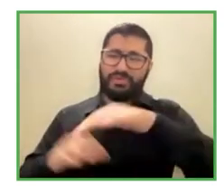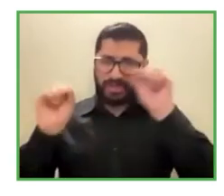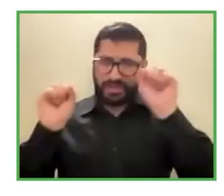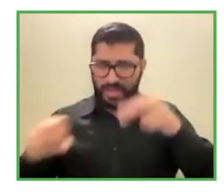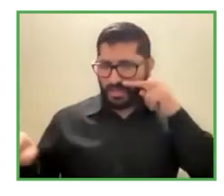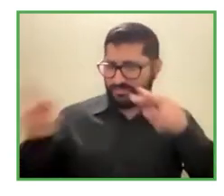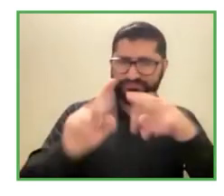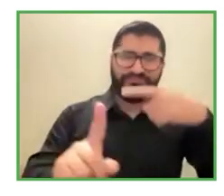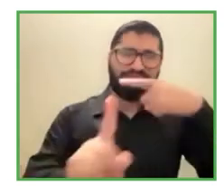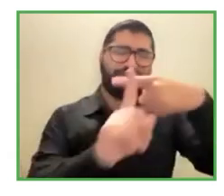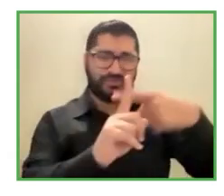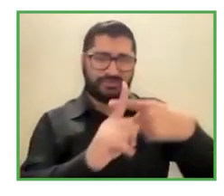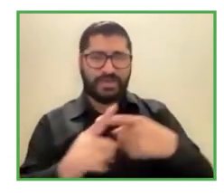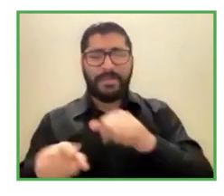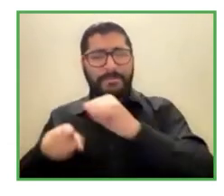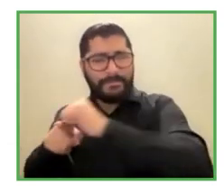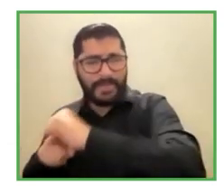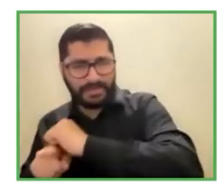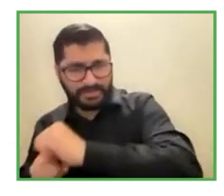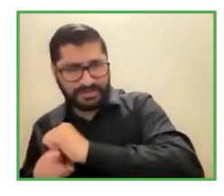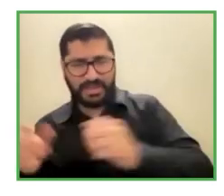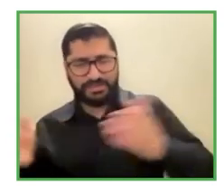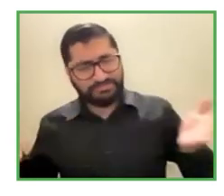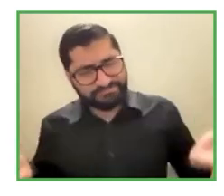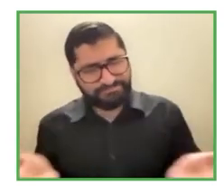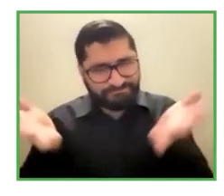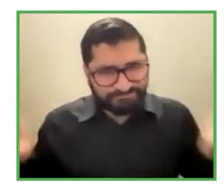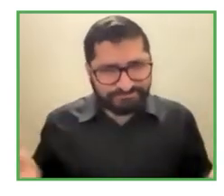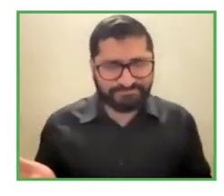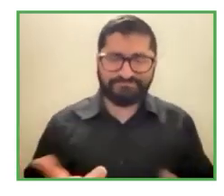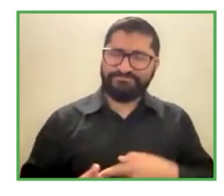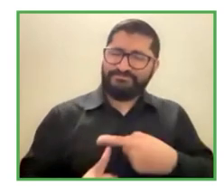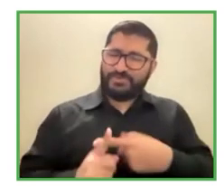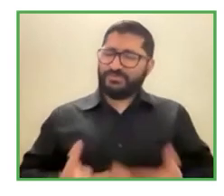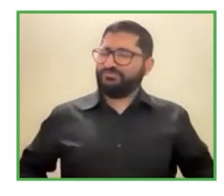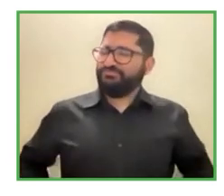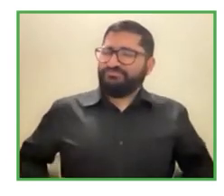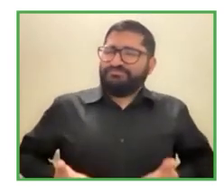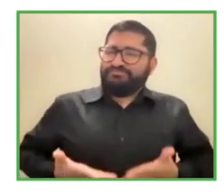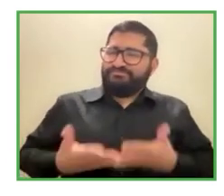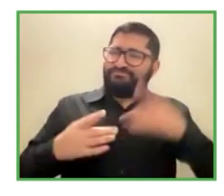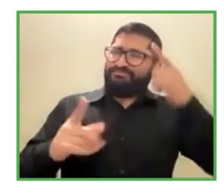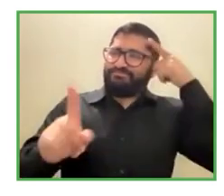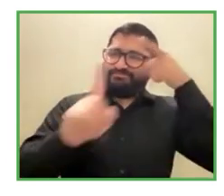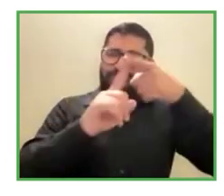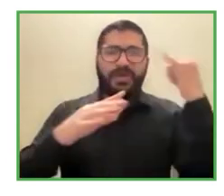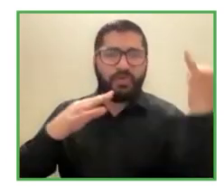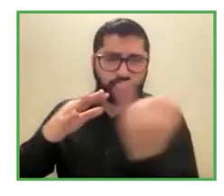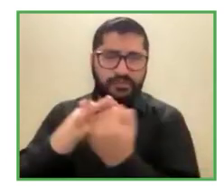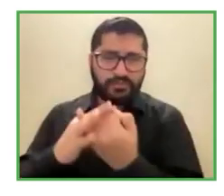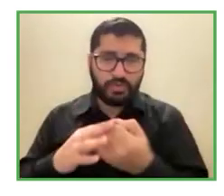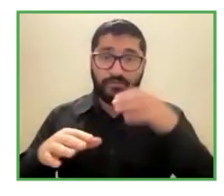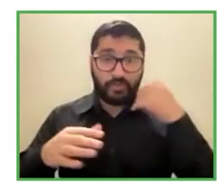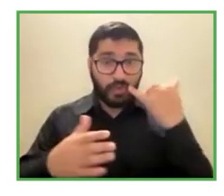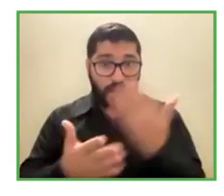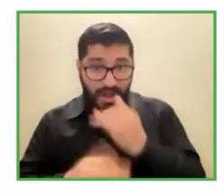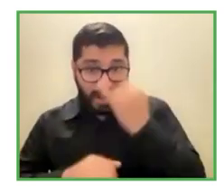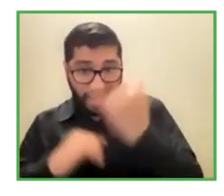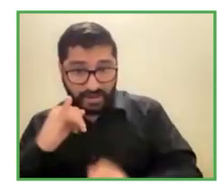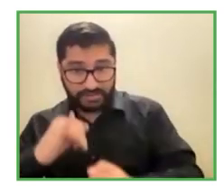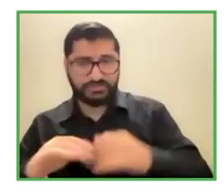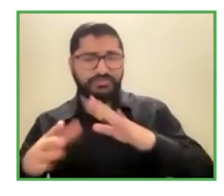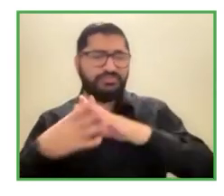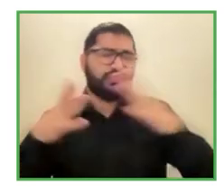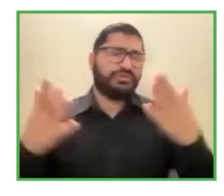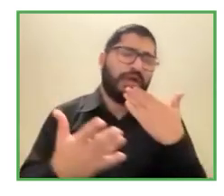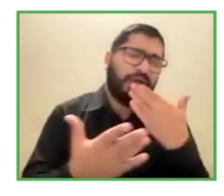trabajando en torno a la inclusión al finalizar quiero darle el agradecimiento a Tomás a